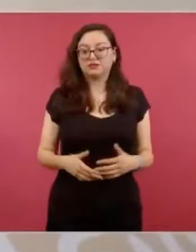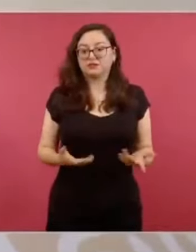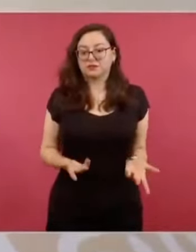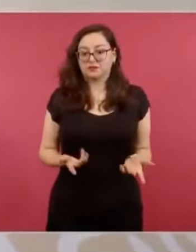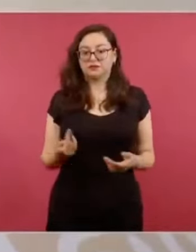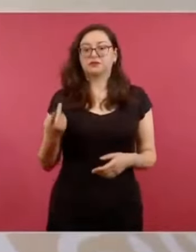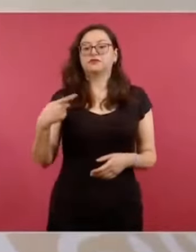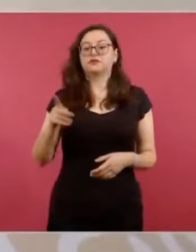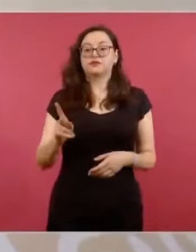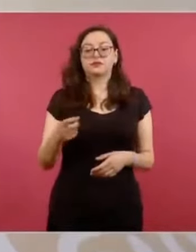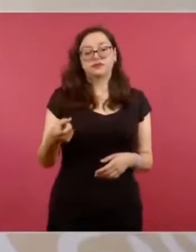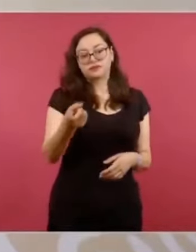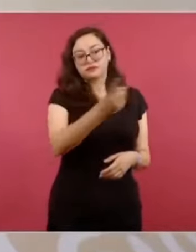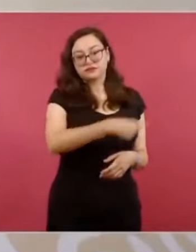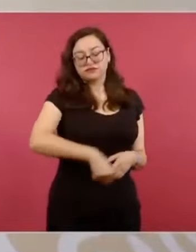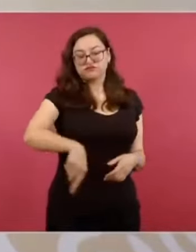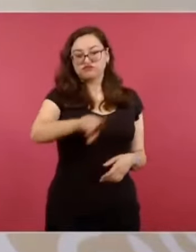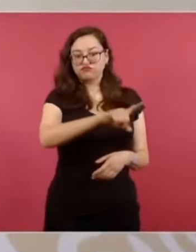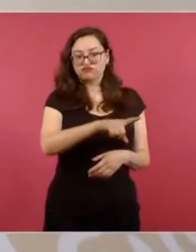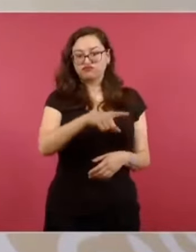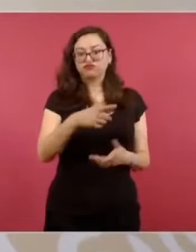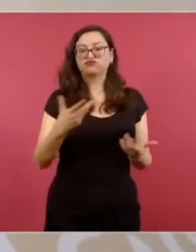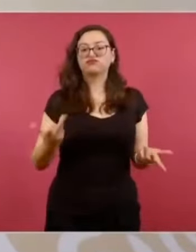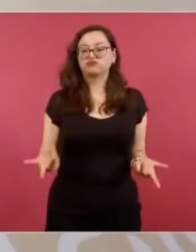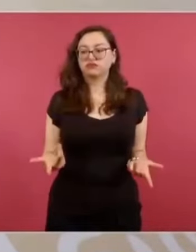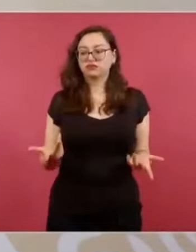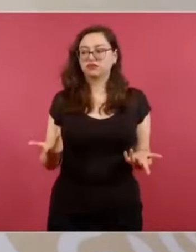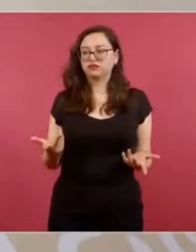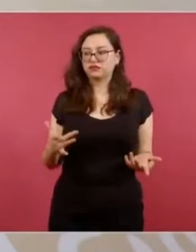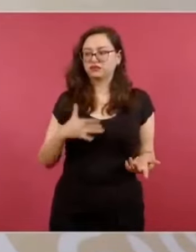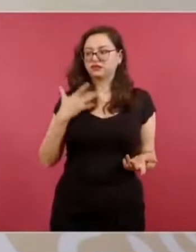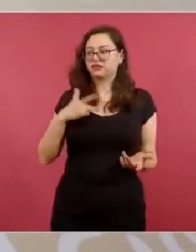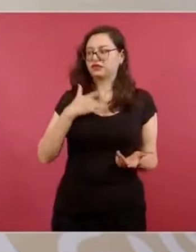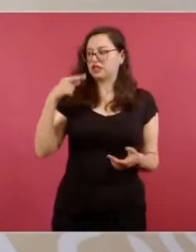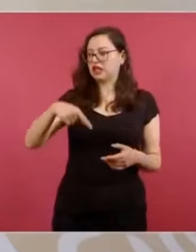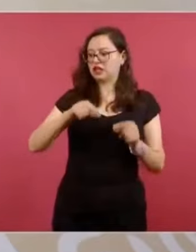para imponer la política de pillaje.